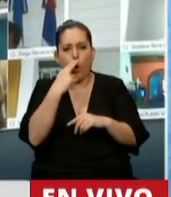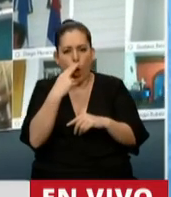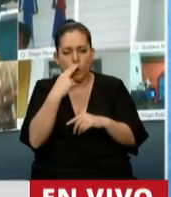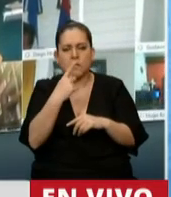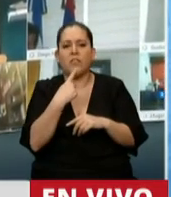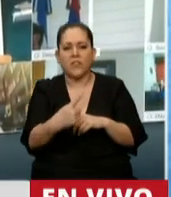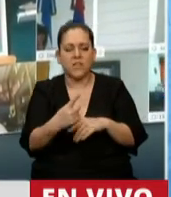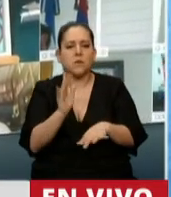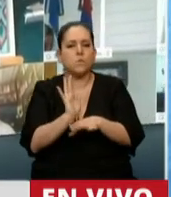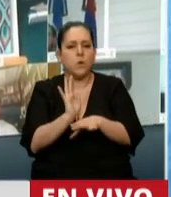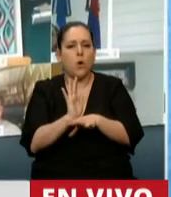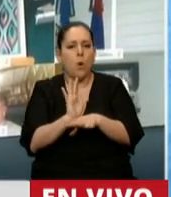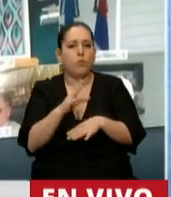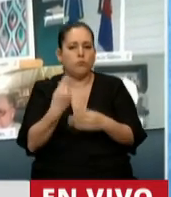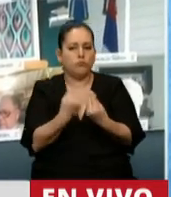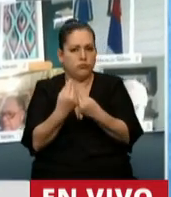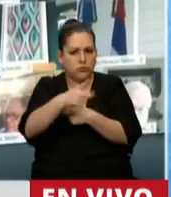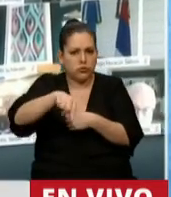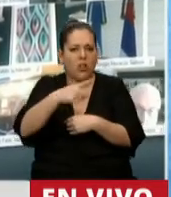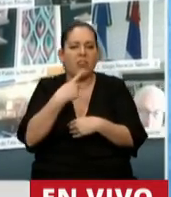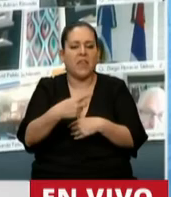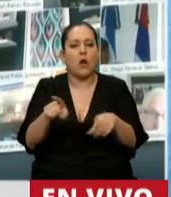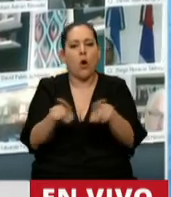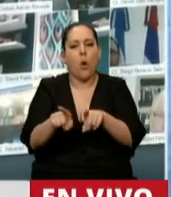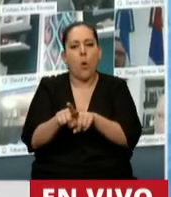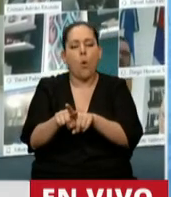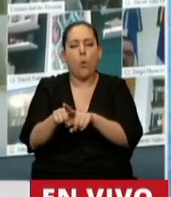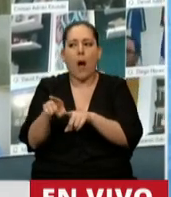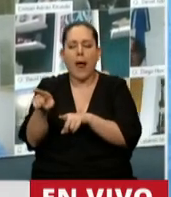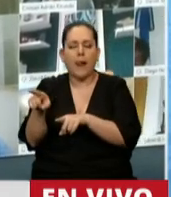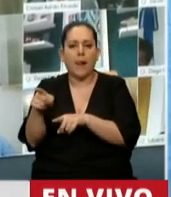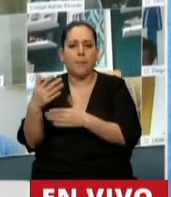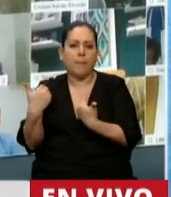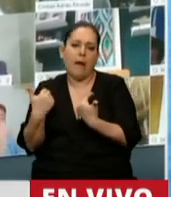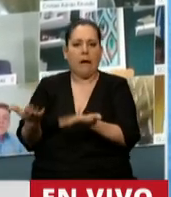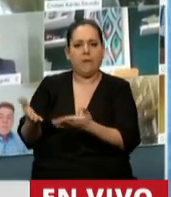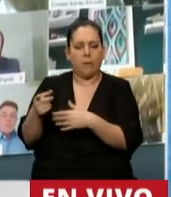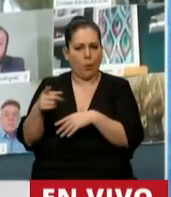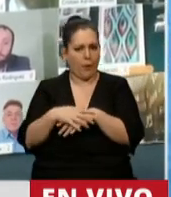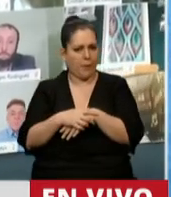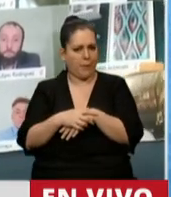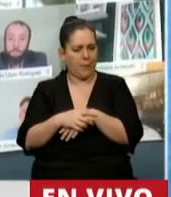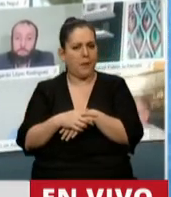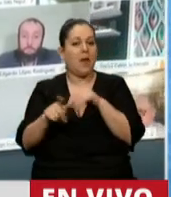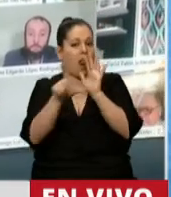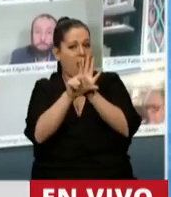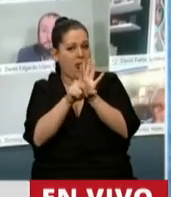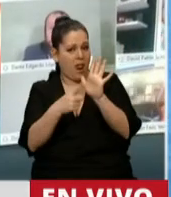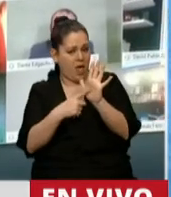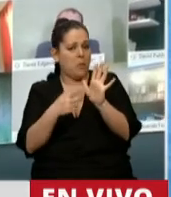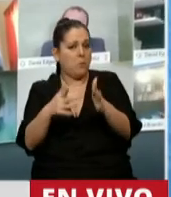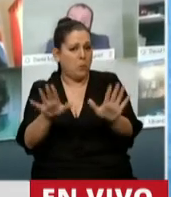lograr, como señalaron muchos, absoluta impunidad. Pareciera ser que el proyecto de ley propicia